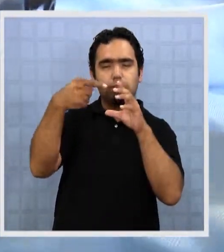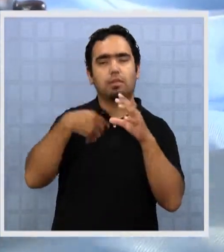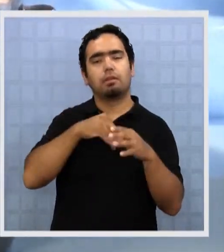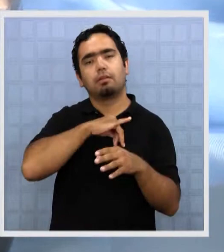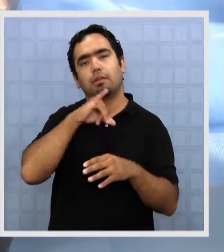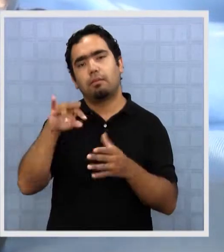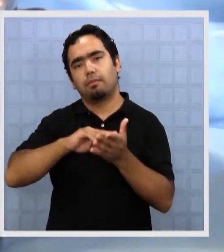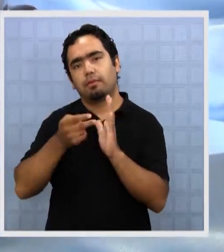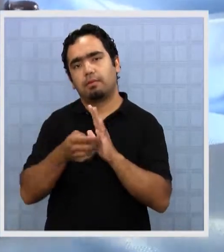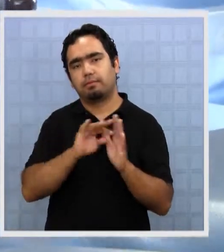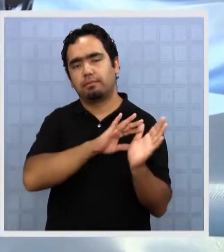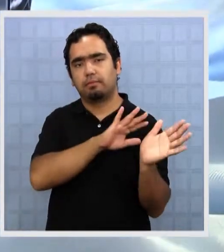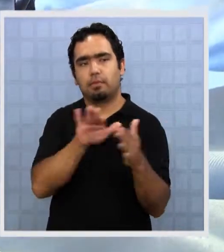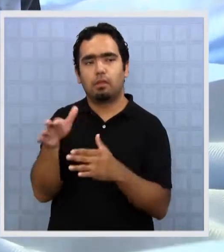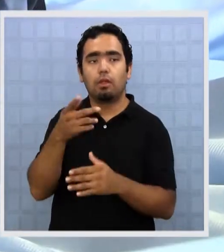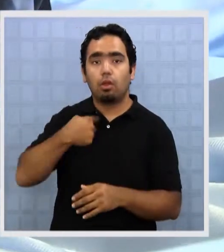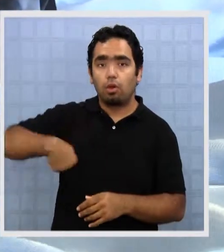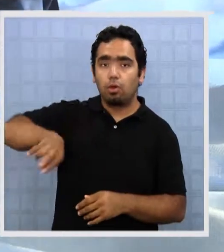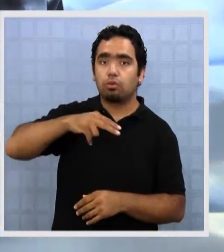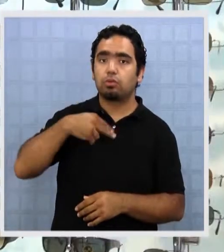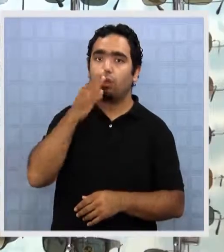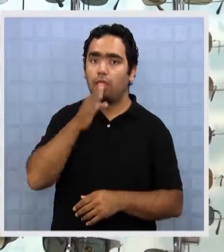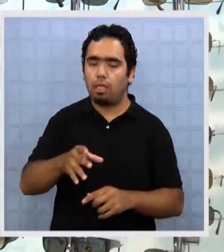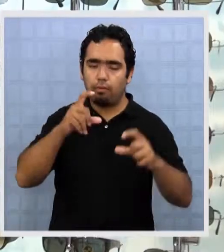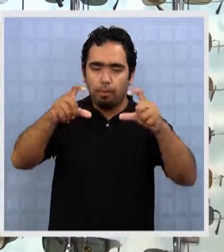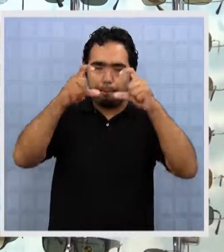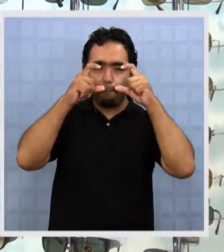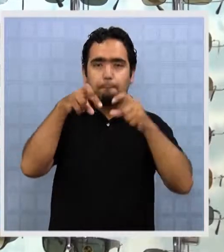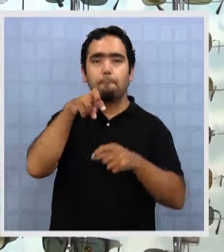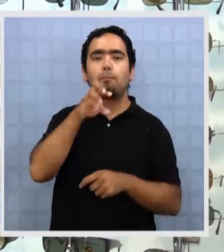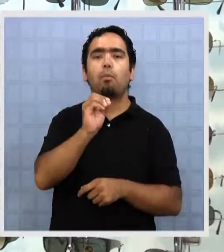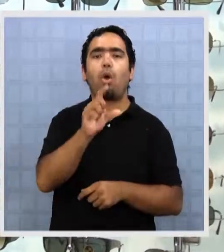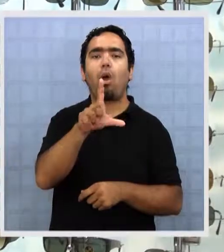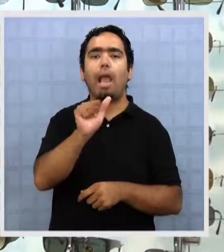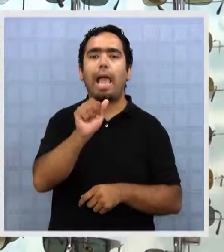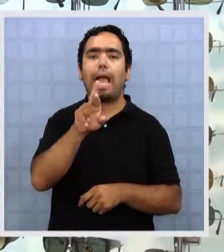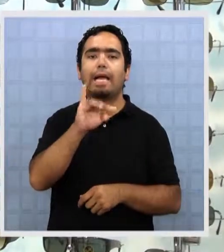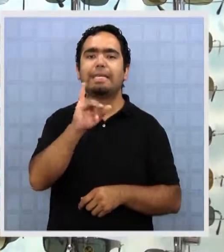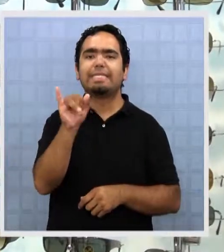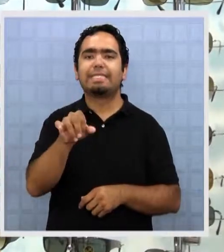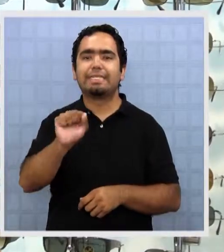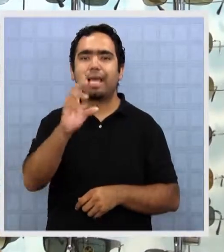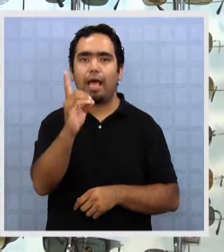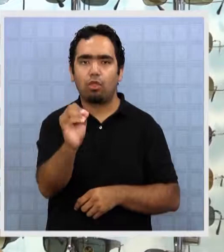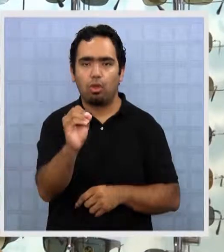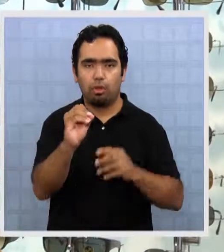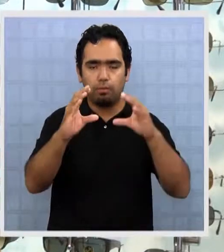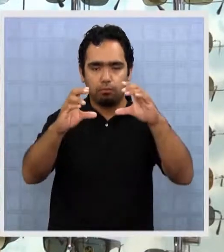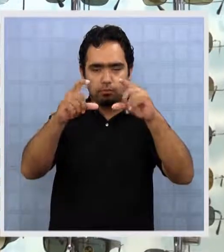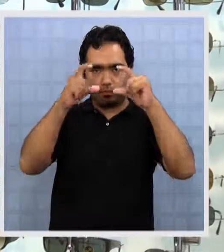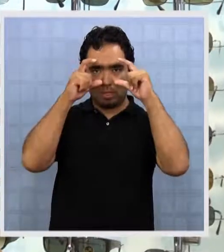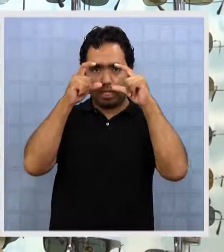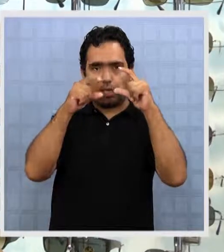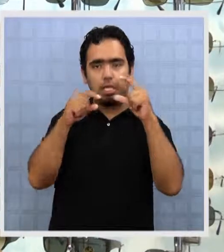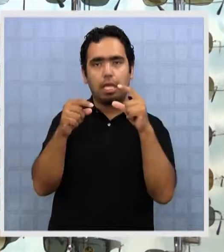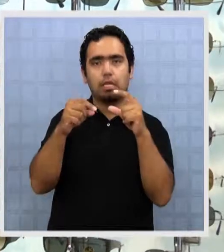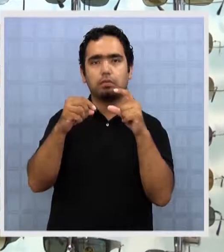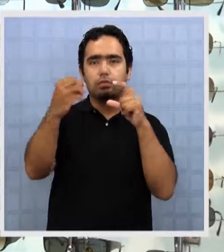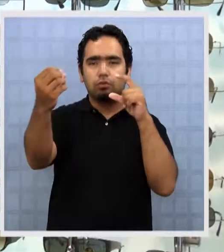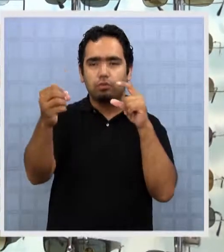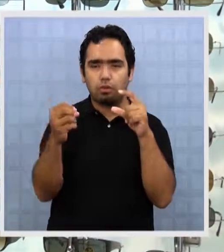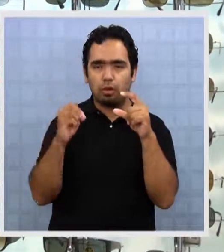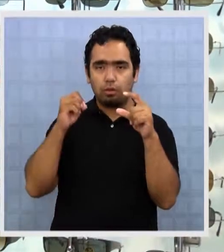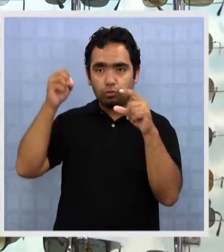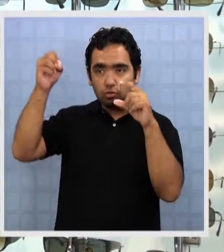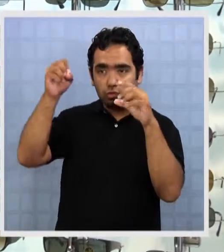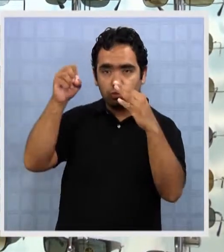Para nuestra zona en el norte deberíamos estar ocupando todos lentes con polarizado, que es una protección, como una persiana, que elimina